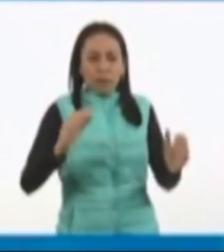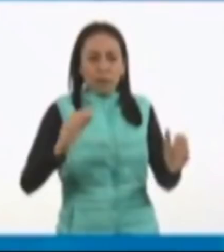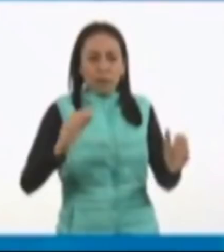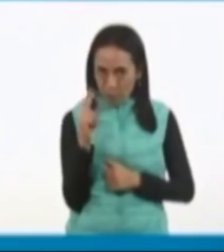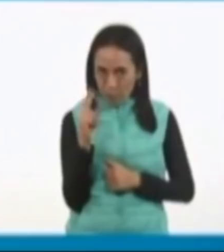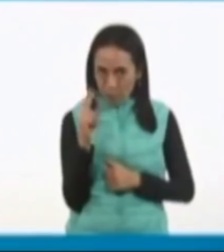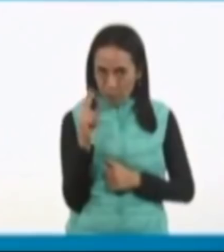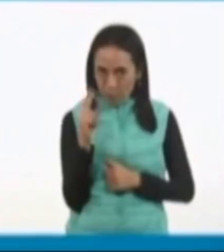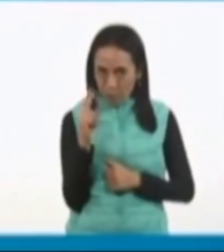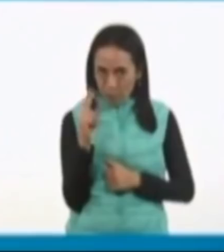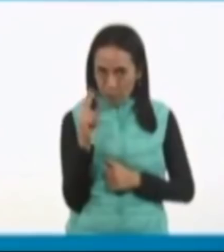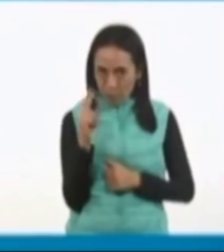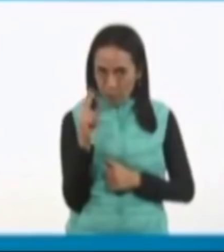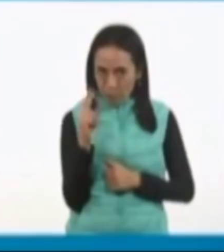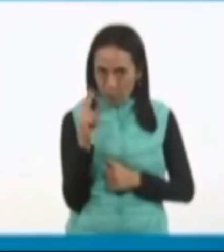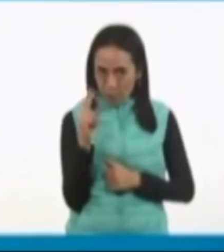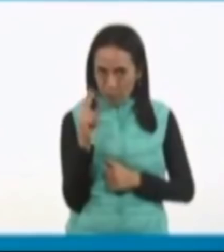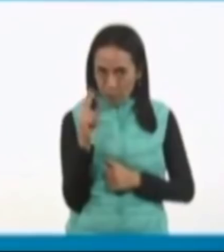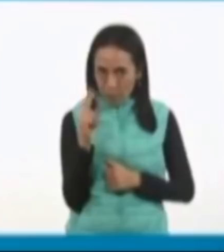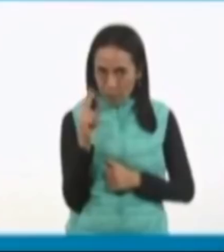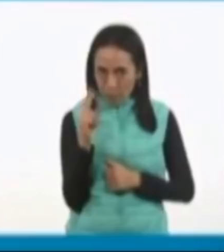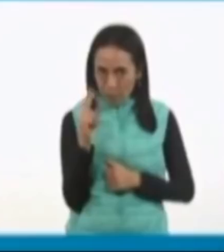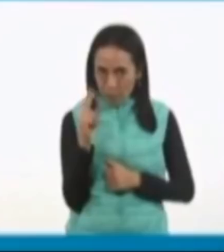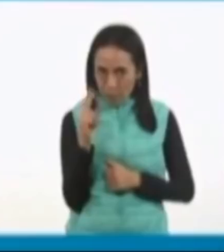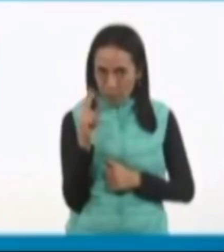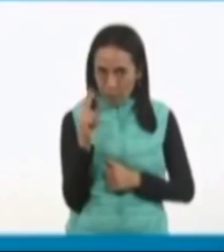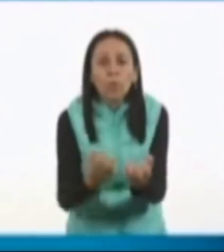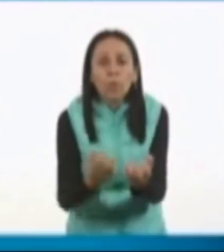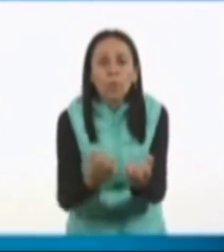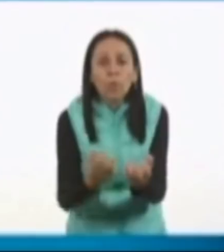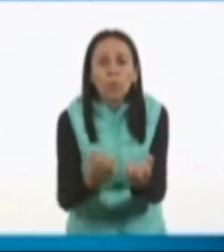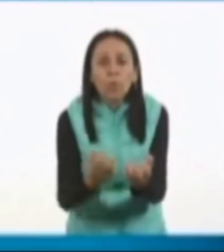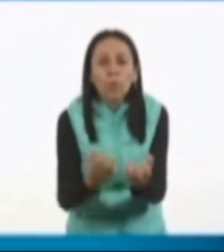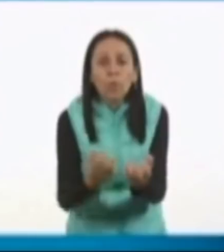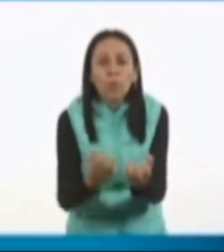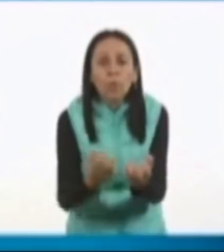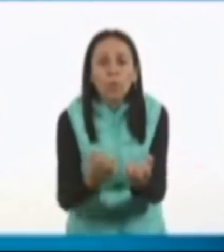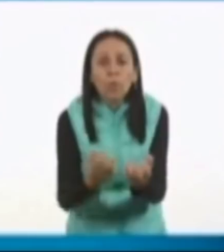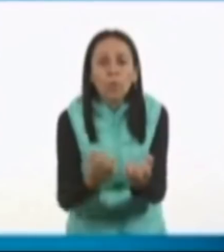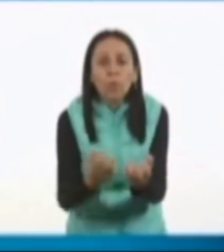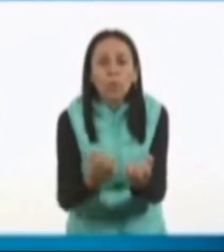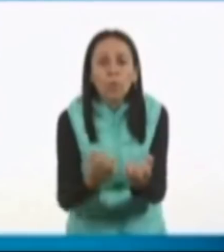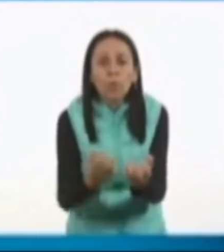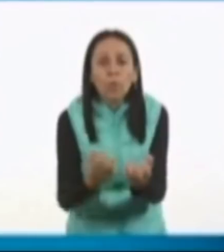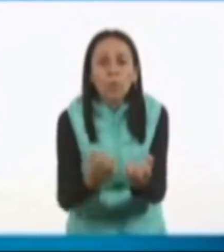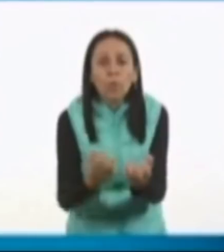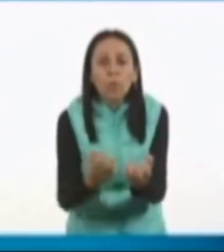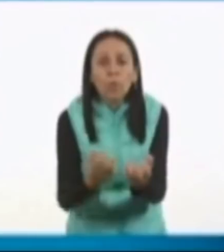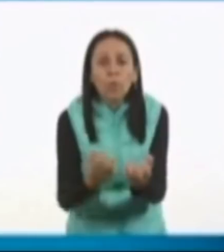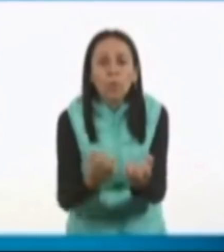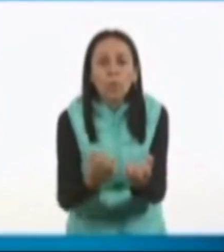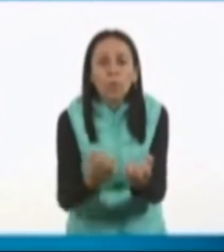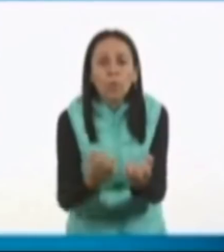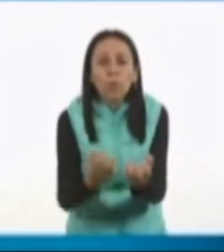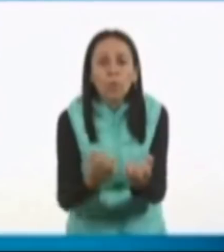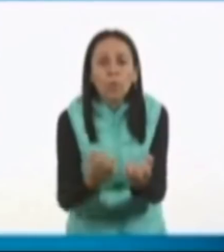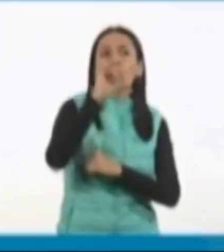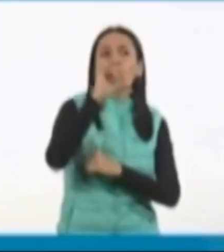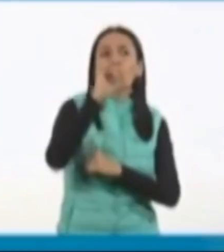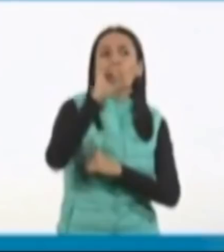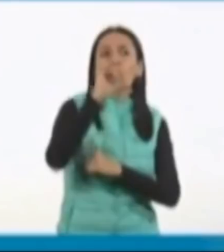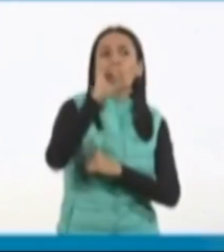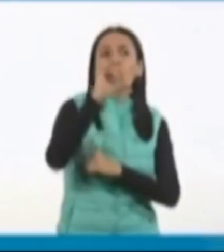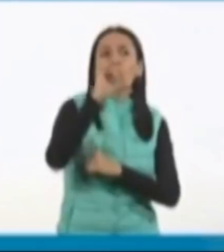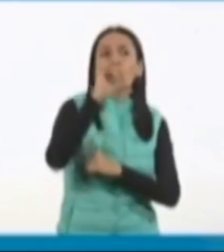encuentran en la zona centro del país. También encontramos depresiones y también existe algo llamado el eje volcánico